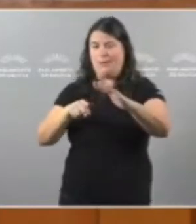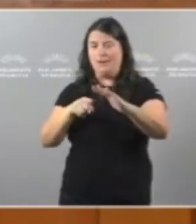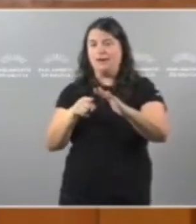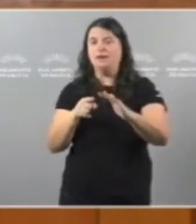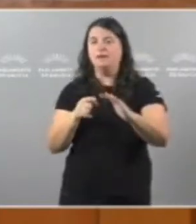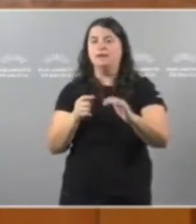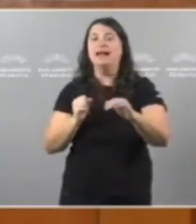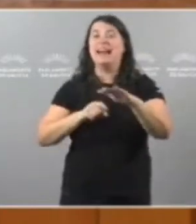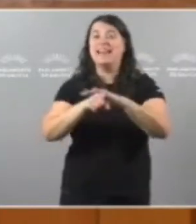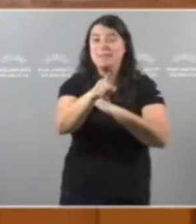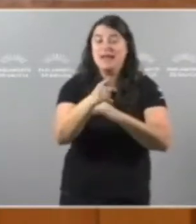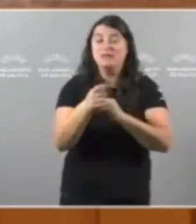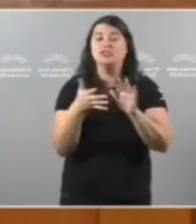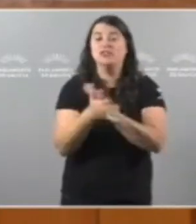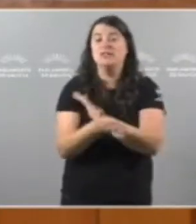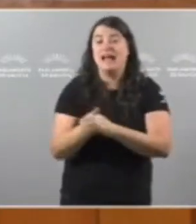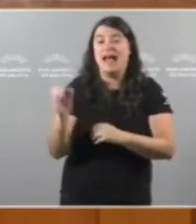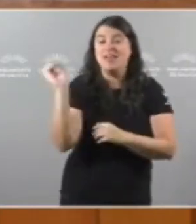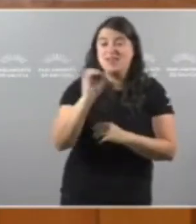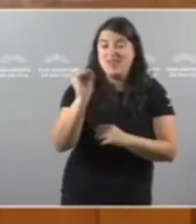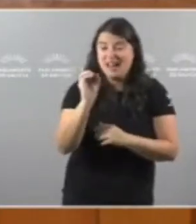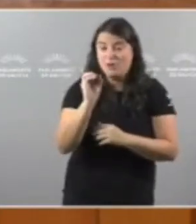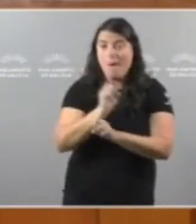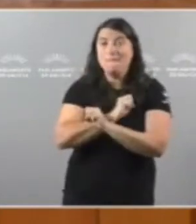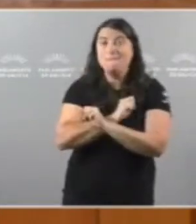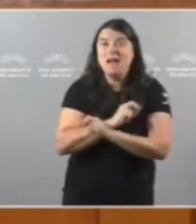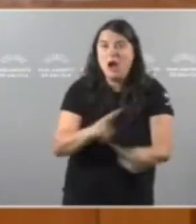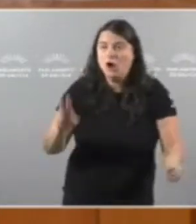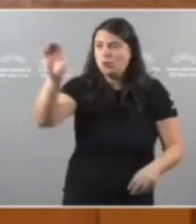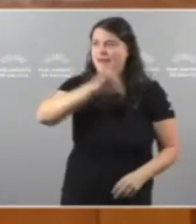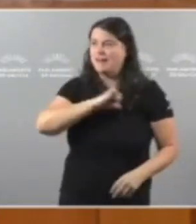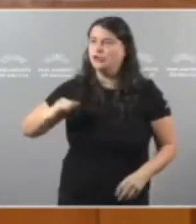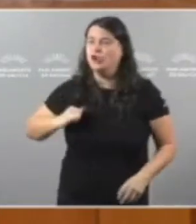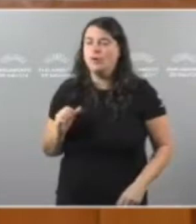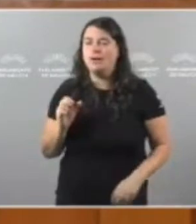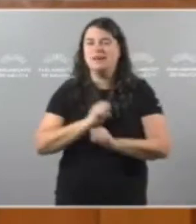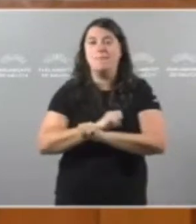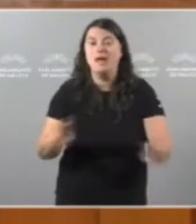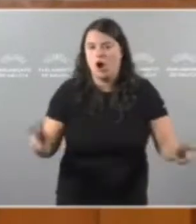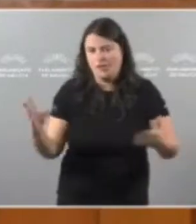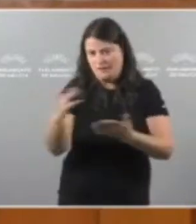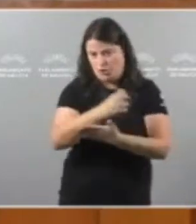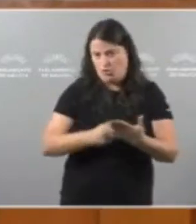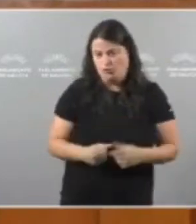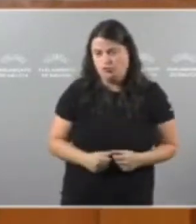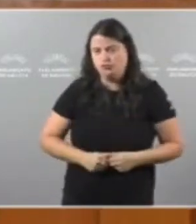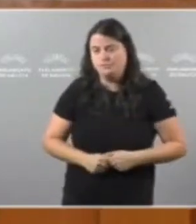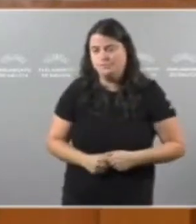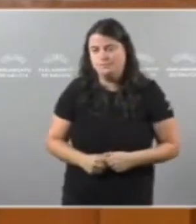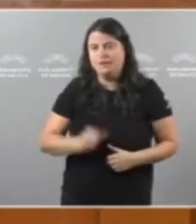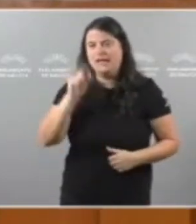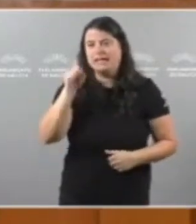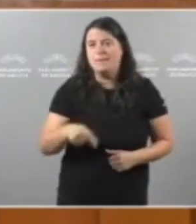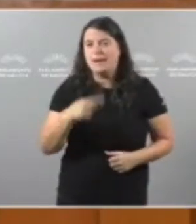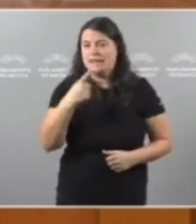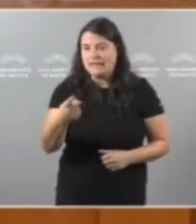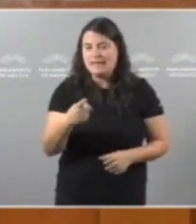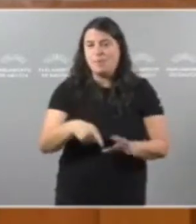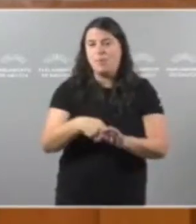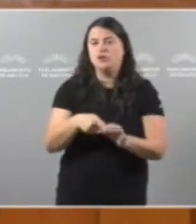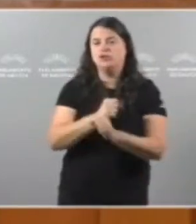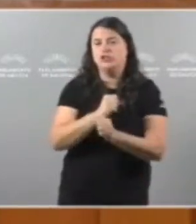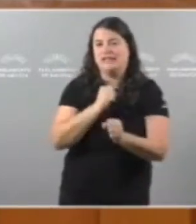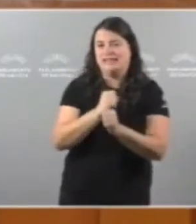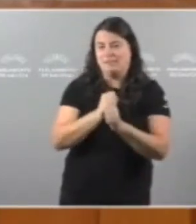Cero o peor de todas as comunidades autónomas Din tamén que o emprego vai subir un